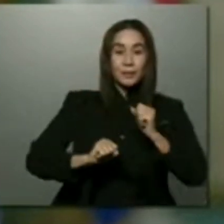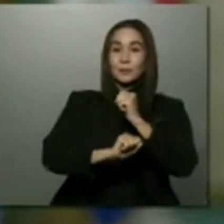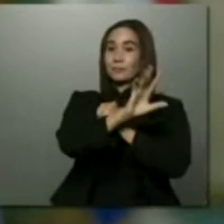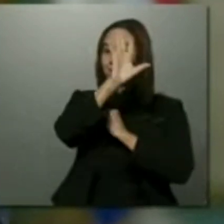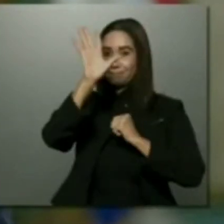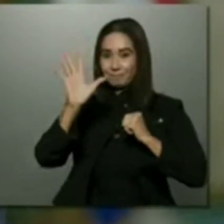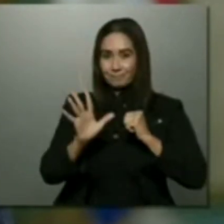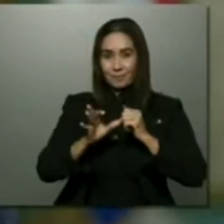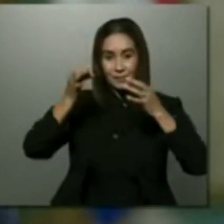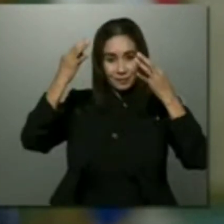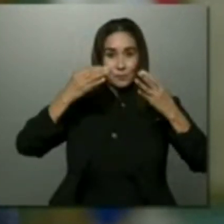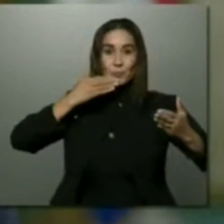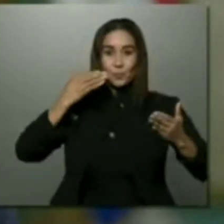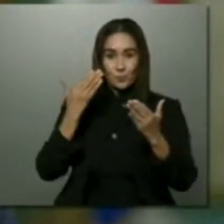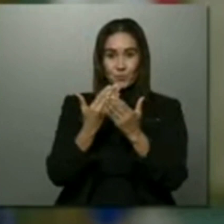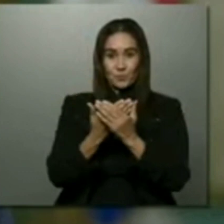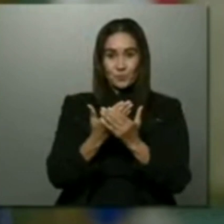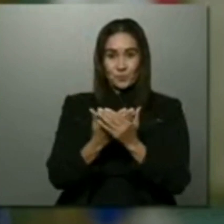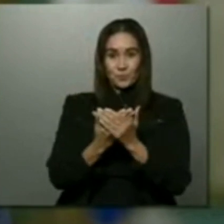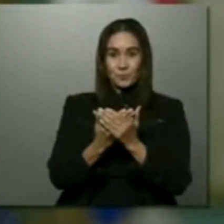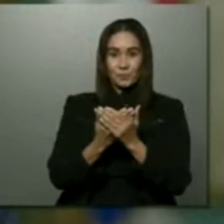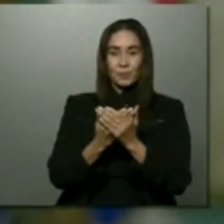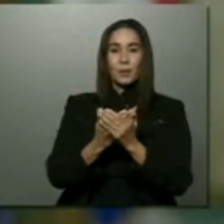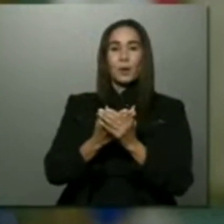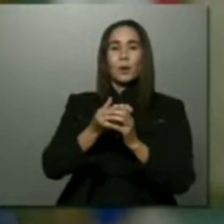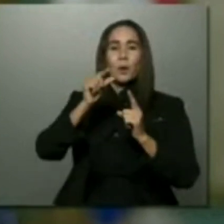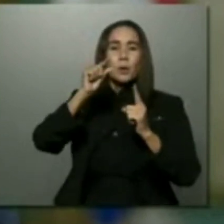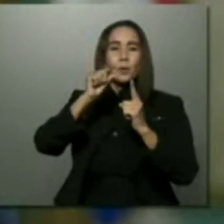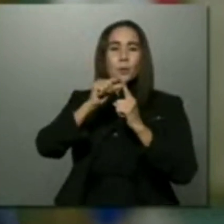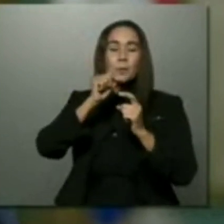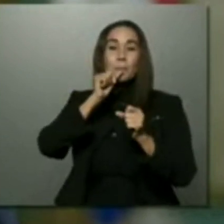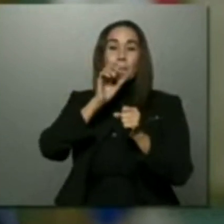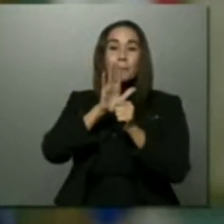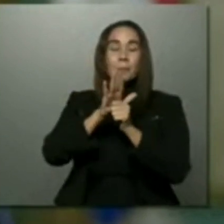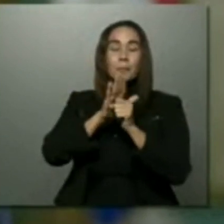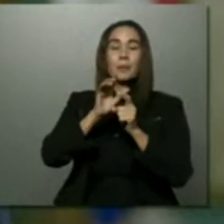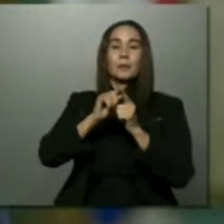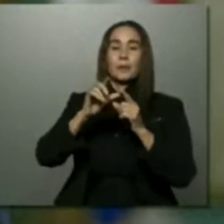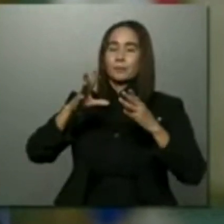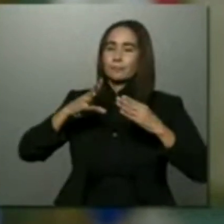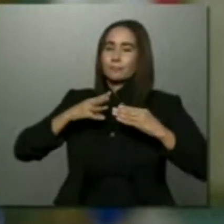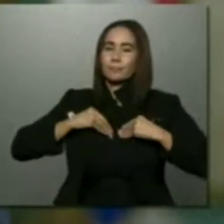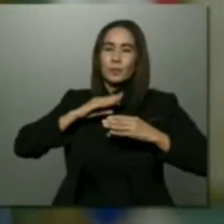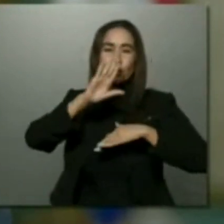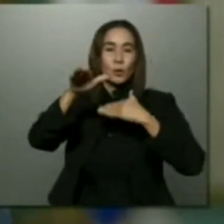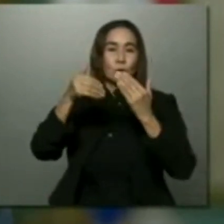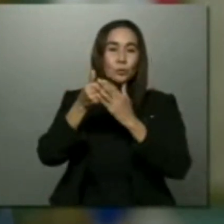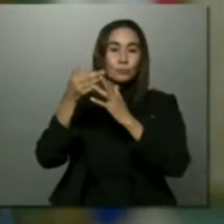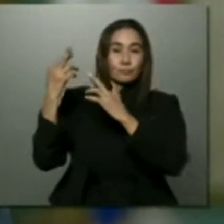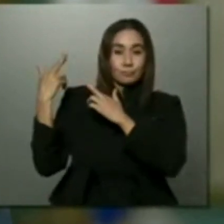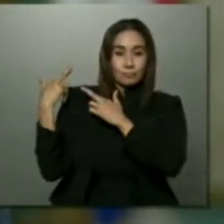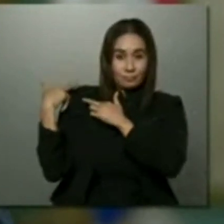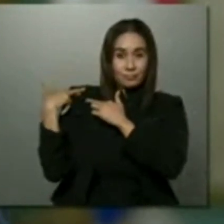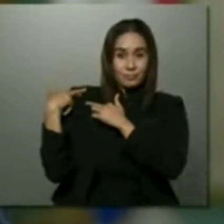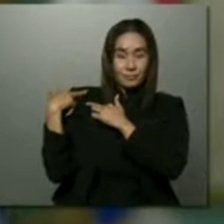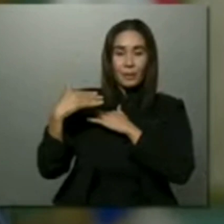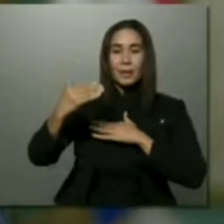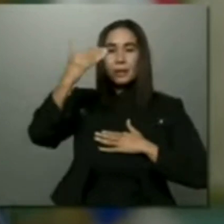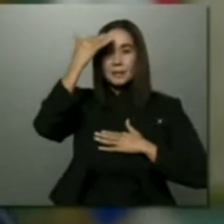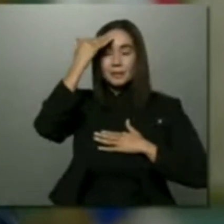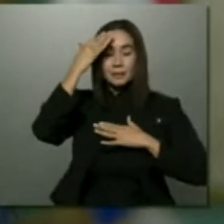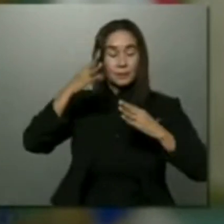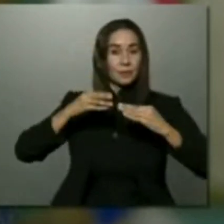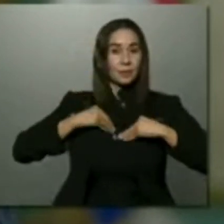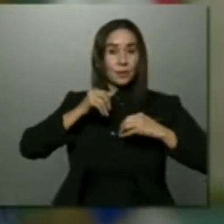transparente y eficaz. Cuando empeño mi palabra, lo hago subiendo todas las consecuencias y sé que adquiero un